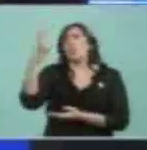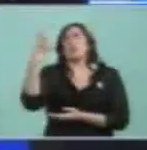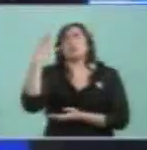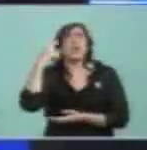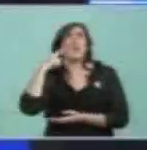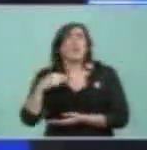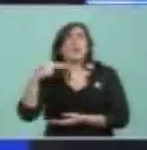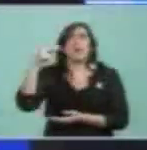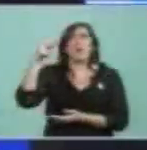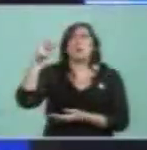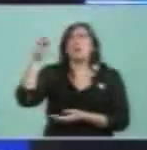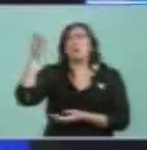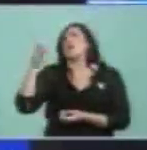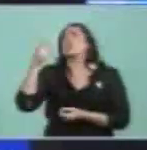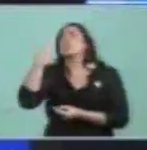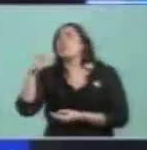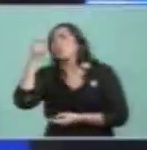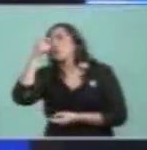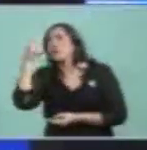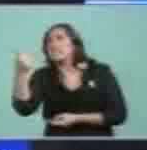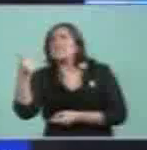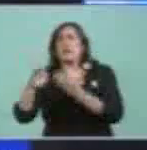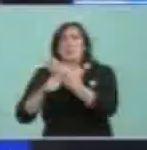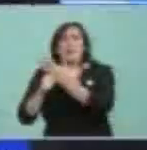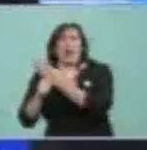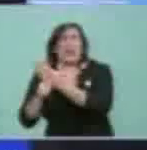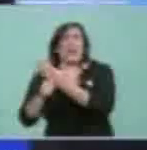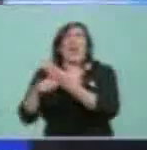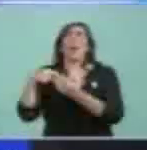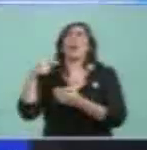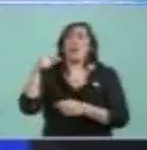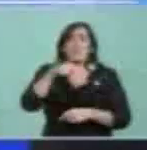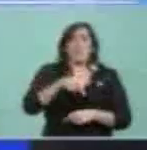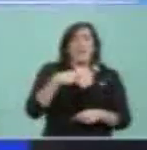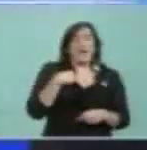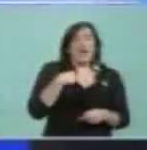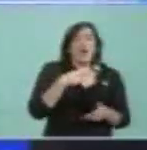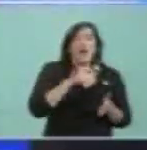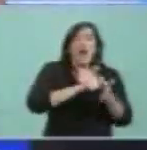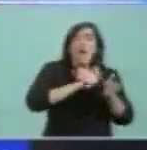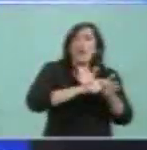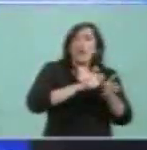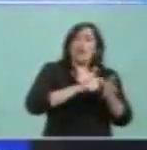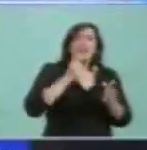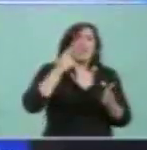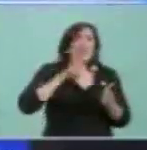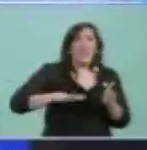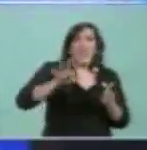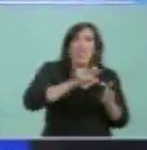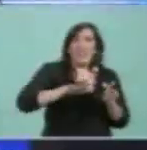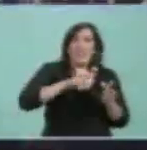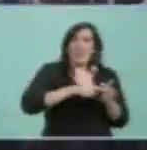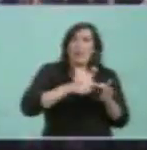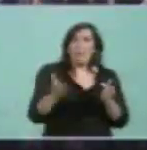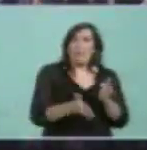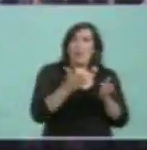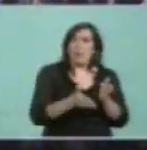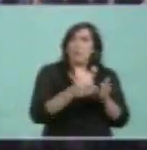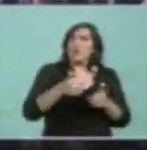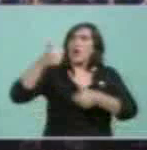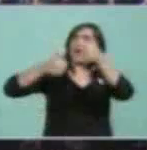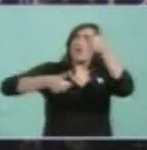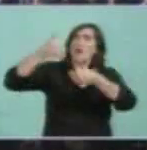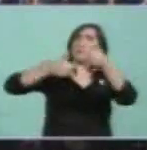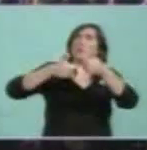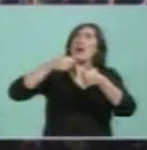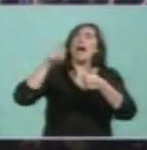manteca, del 126 para la carne, o nuestros productores arroceros de Entre Ríos que compiten con